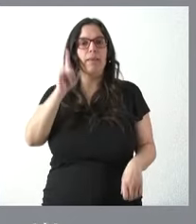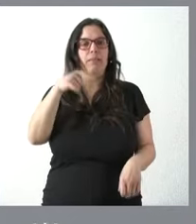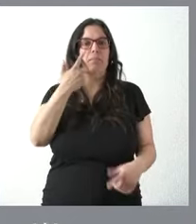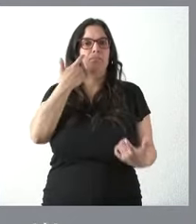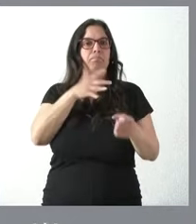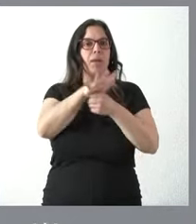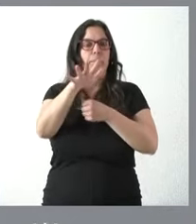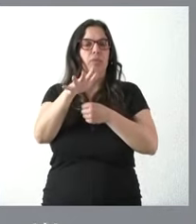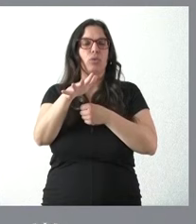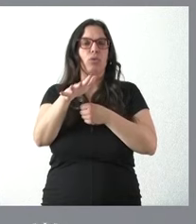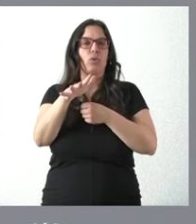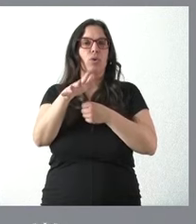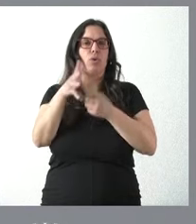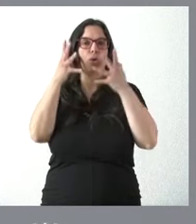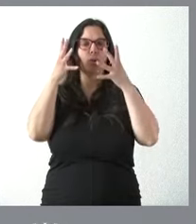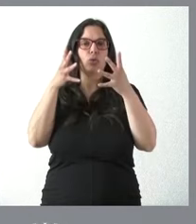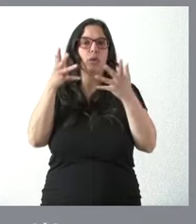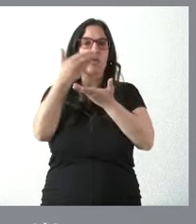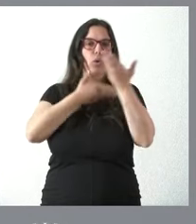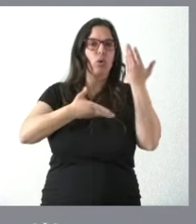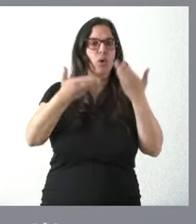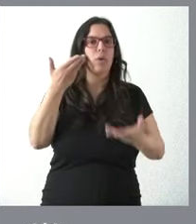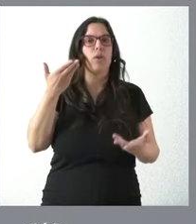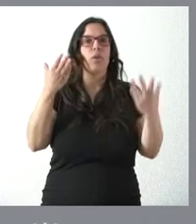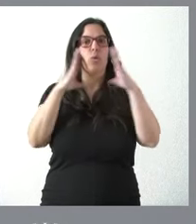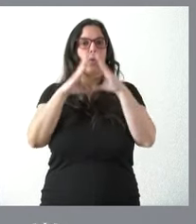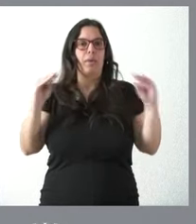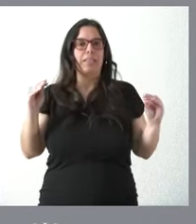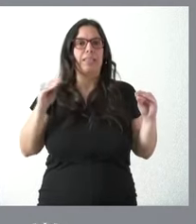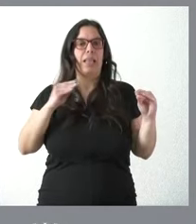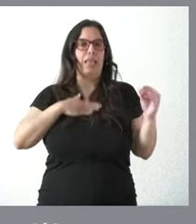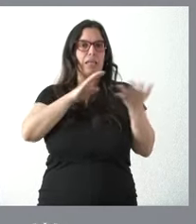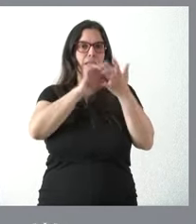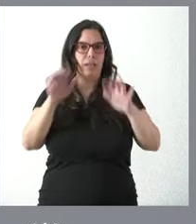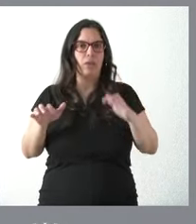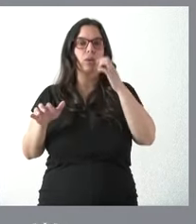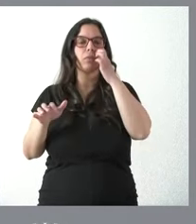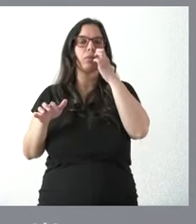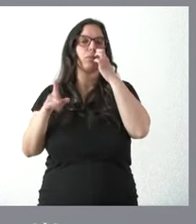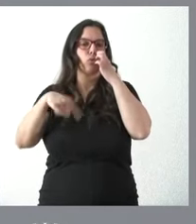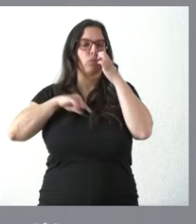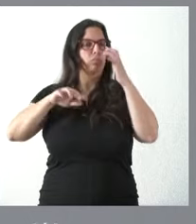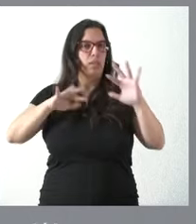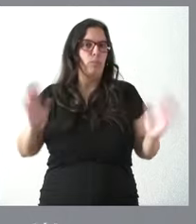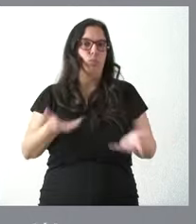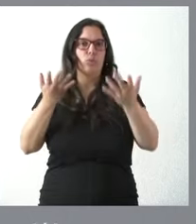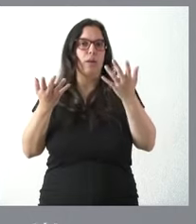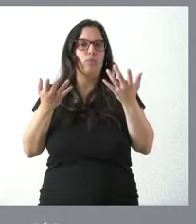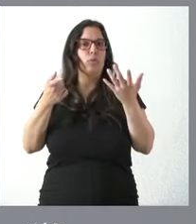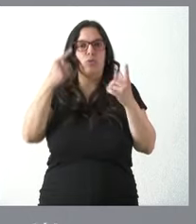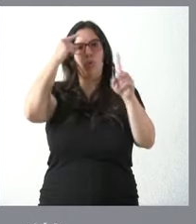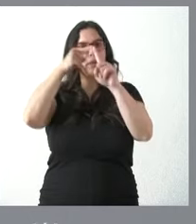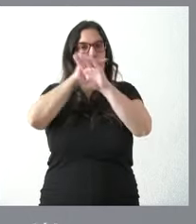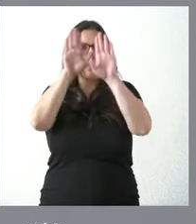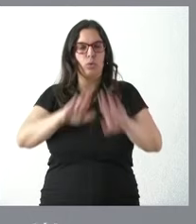del Consejo de colaboración universitario de Castilla y León pues lo impulsaremos y esa es nuestra última finalidad